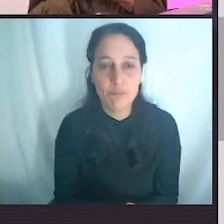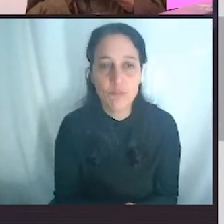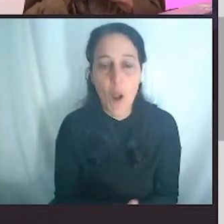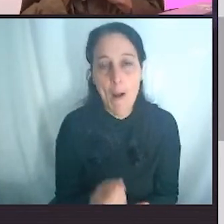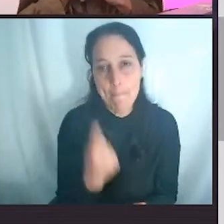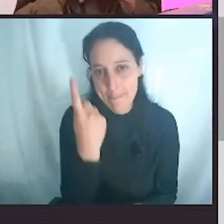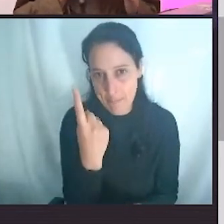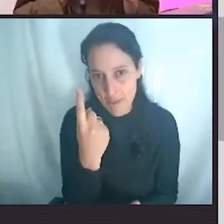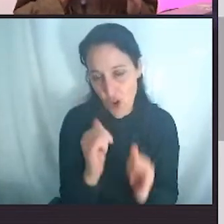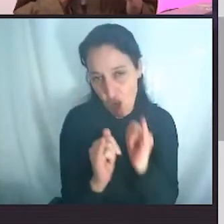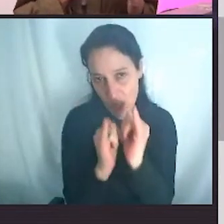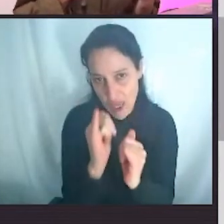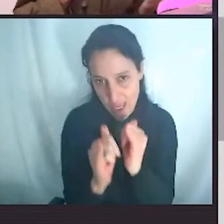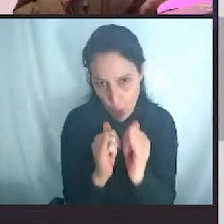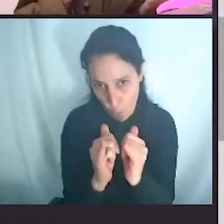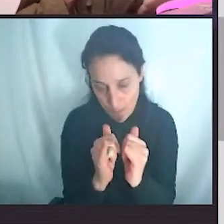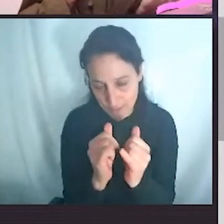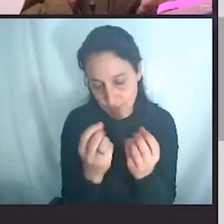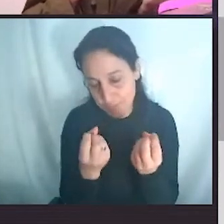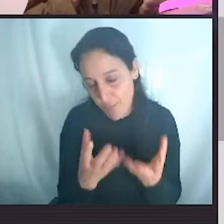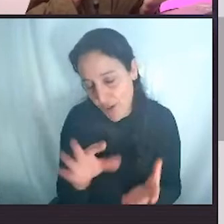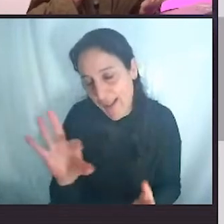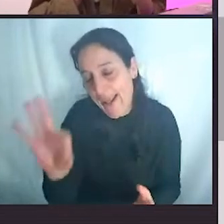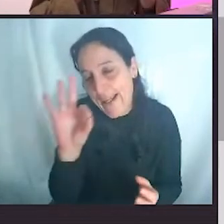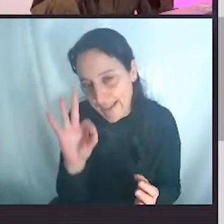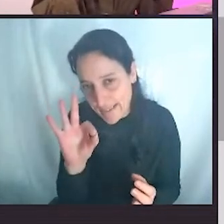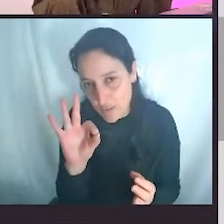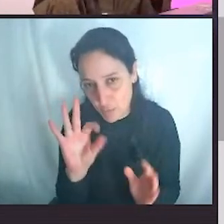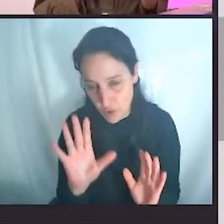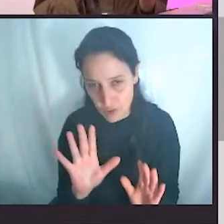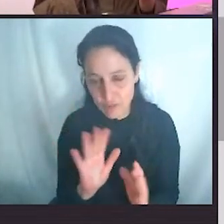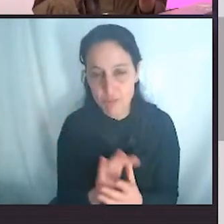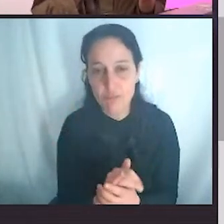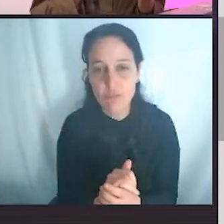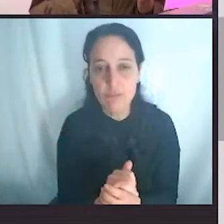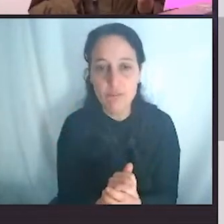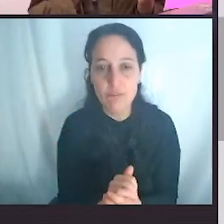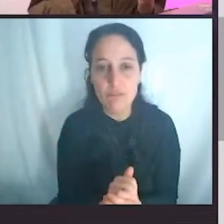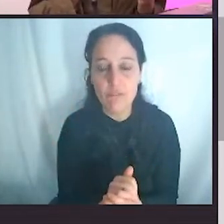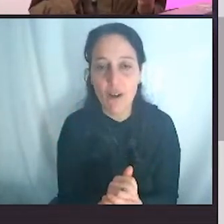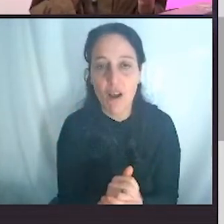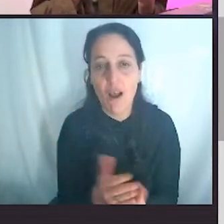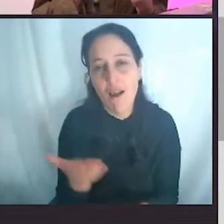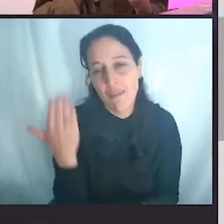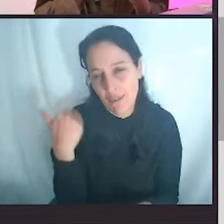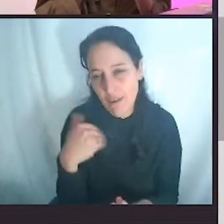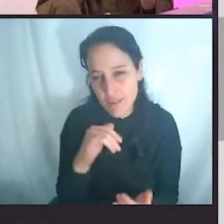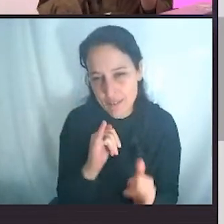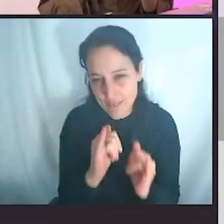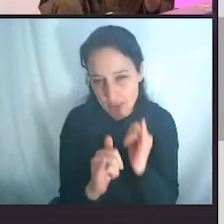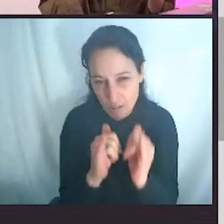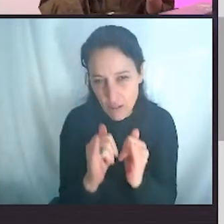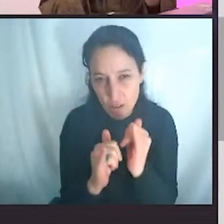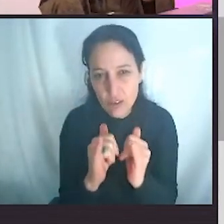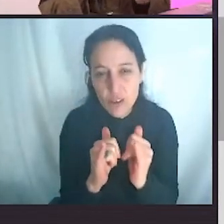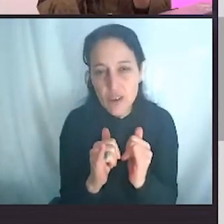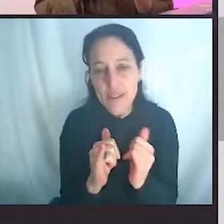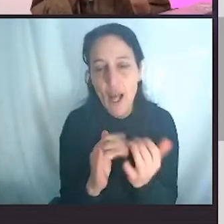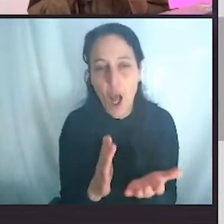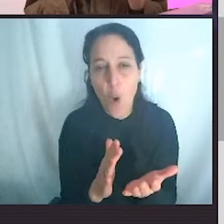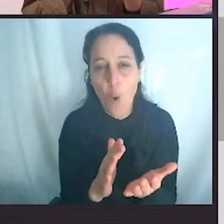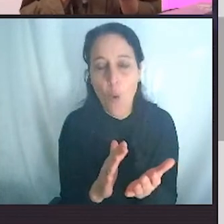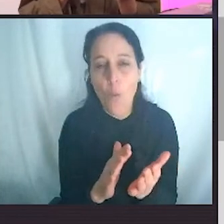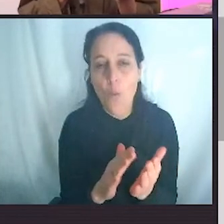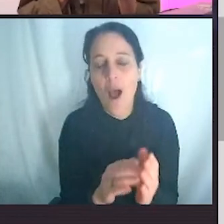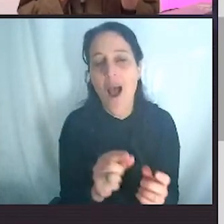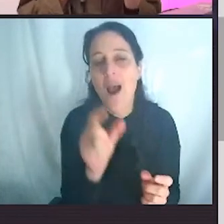a contar por qué elegimos usar esta tecnología. Tiene que ver con lo que les decía recién de que en blockchain cada usuario se puede